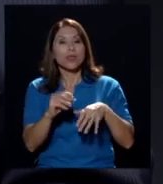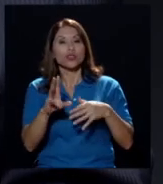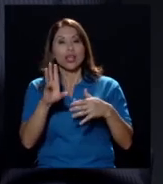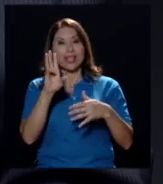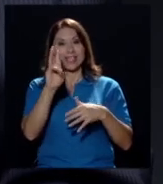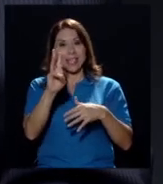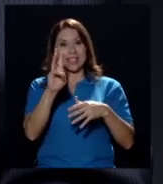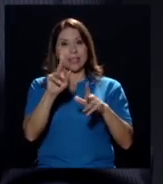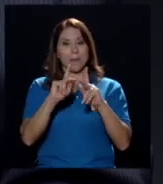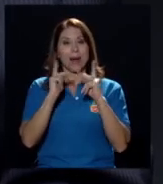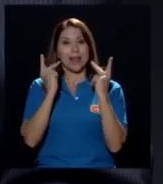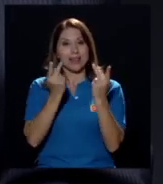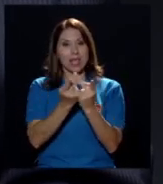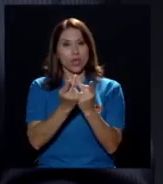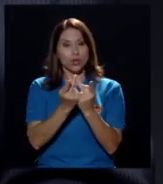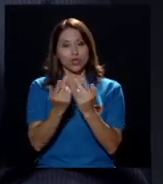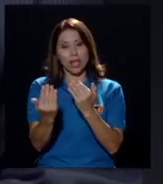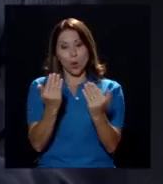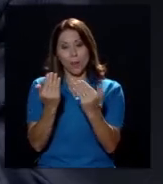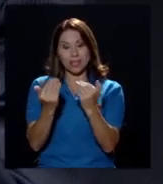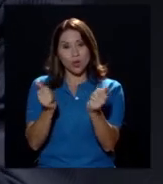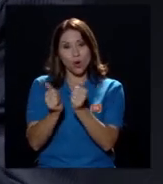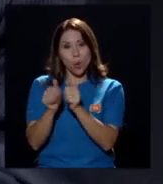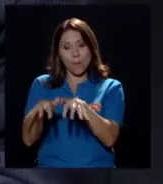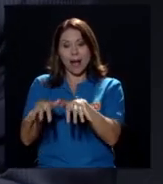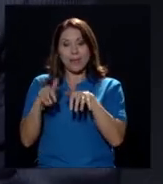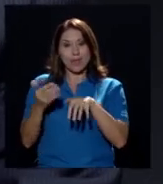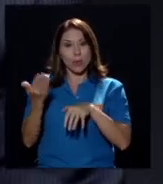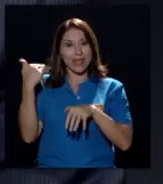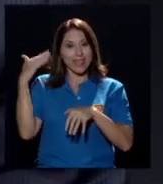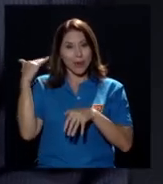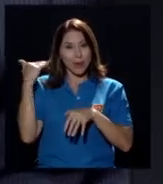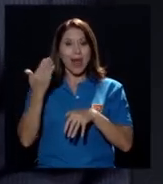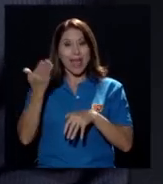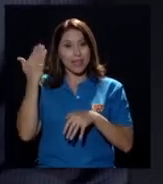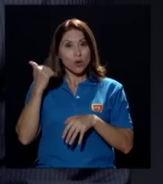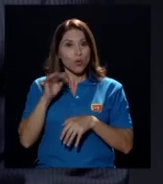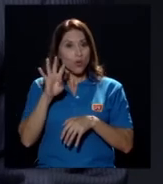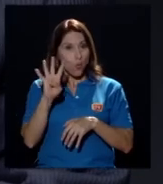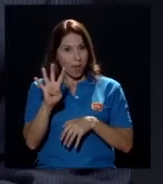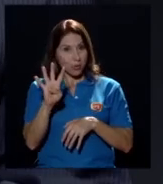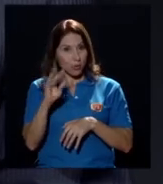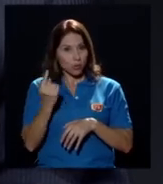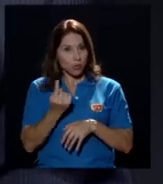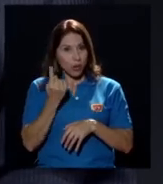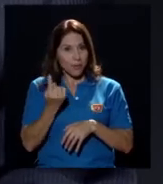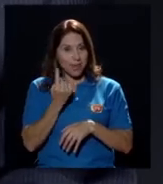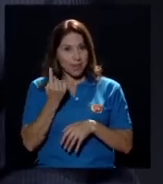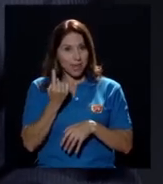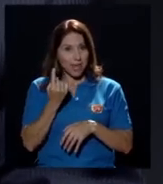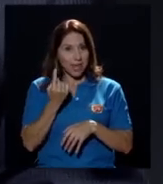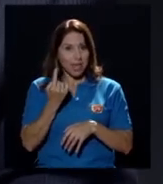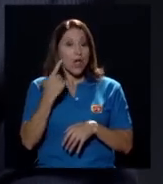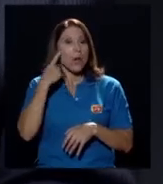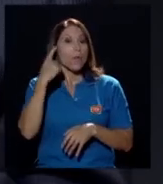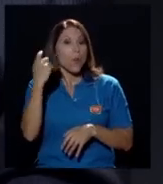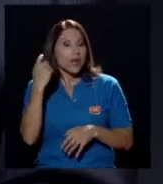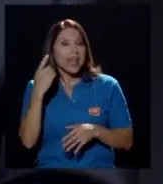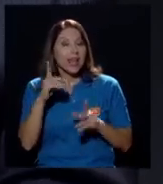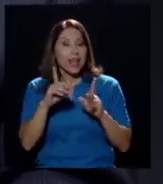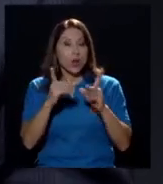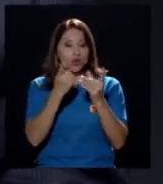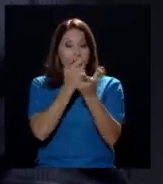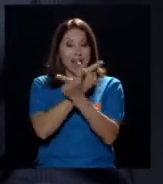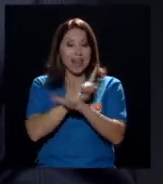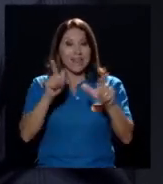comparación con el Parlamento anterior, allí teníamos solamente cuatro partidos. ¿Por qué los liberales no lograron